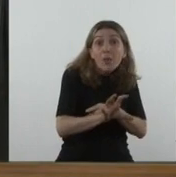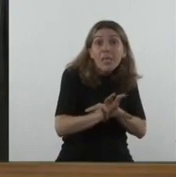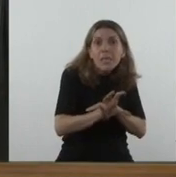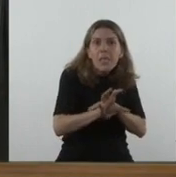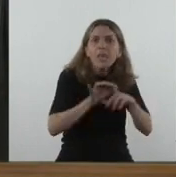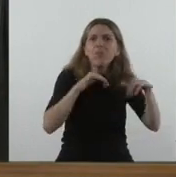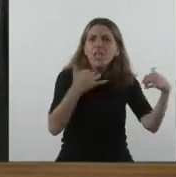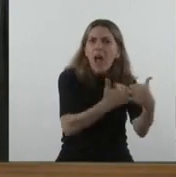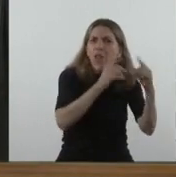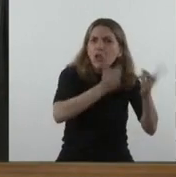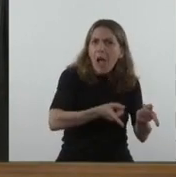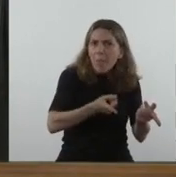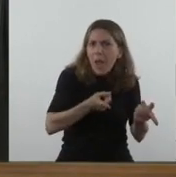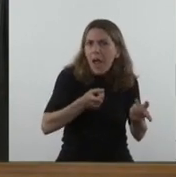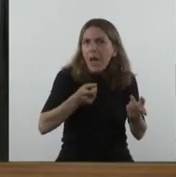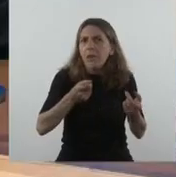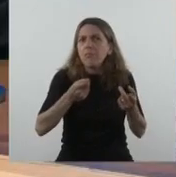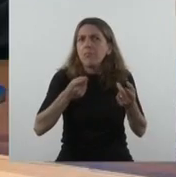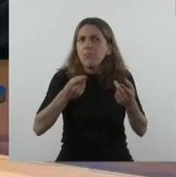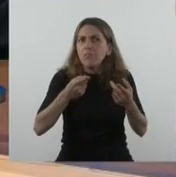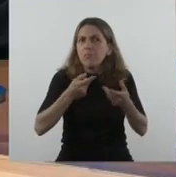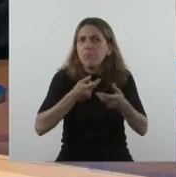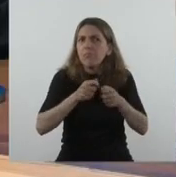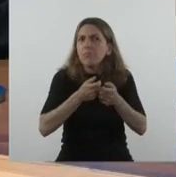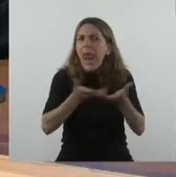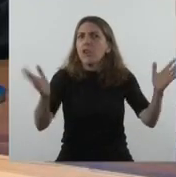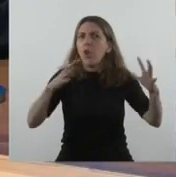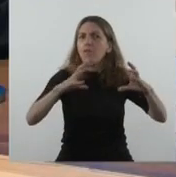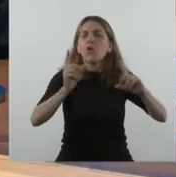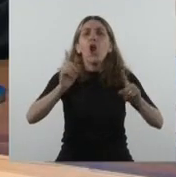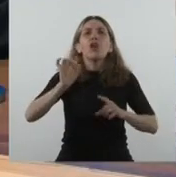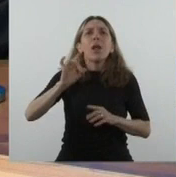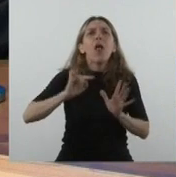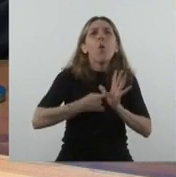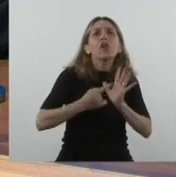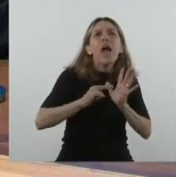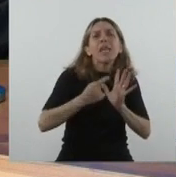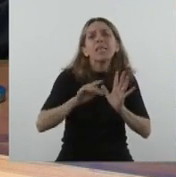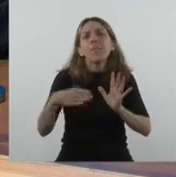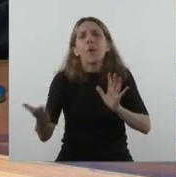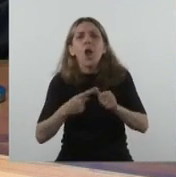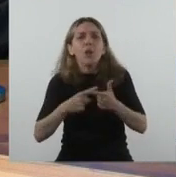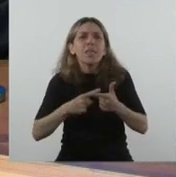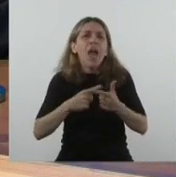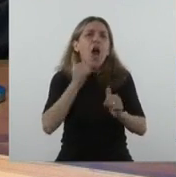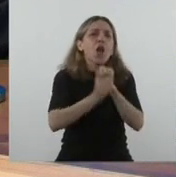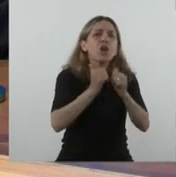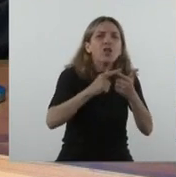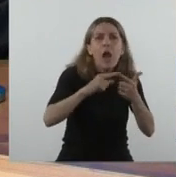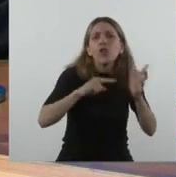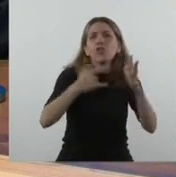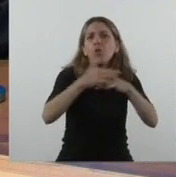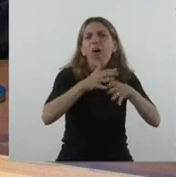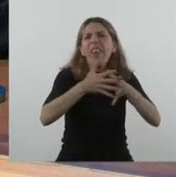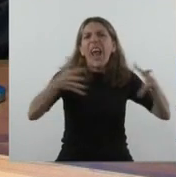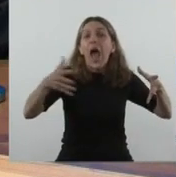y no solamente lo que vivimos en Buenos Aires o en Gran Buenos Aires, en Rosario, en las grandes ciudades donde siempre hay